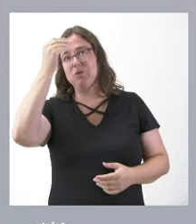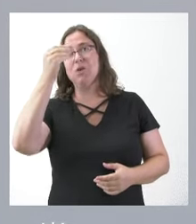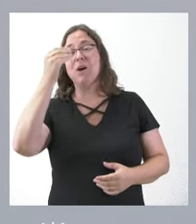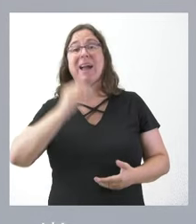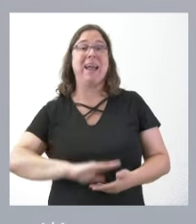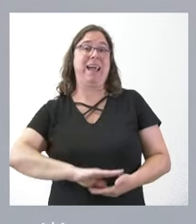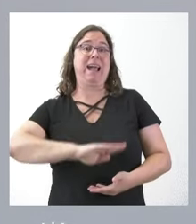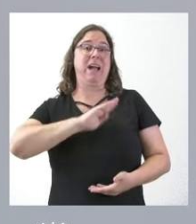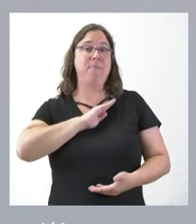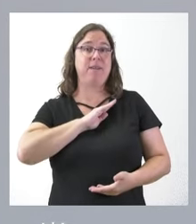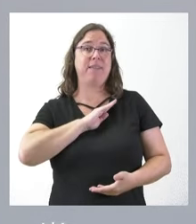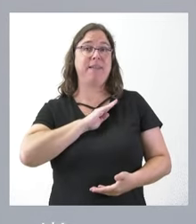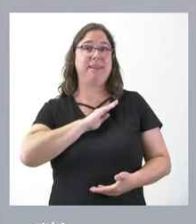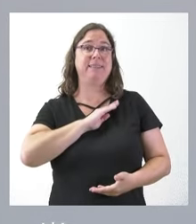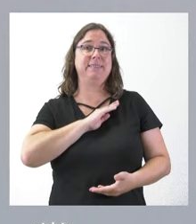capacidades